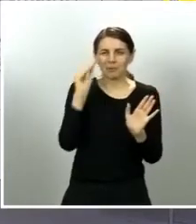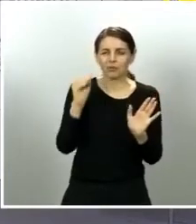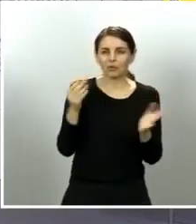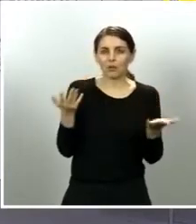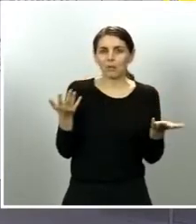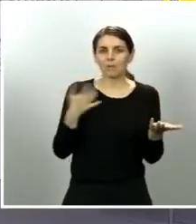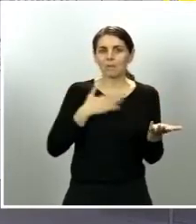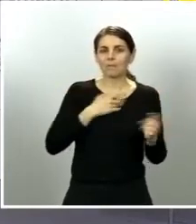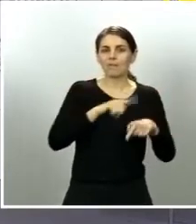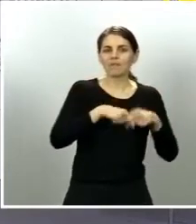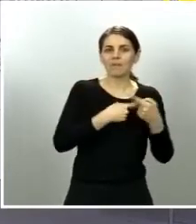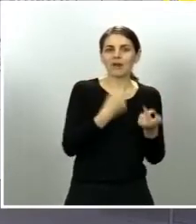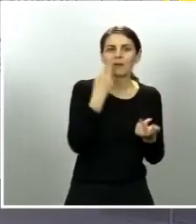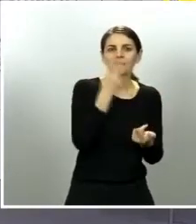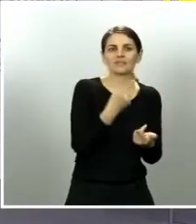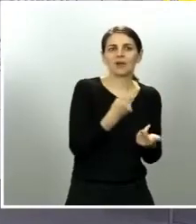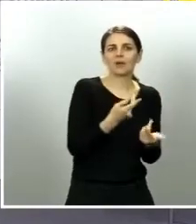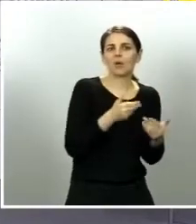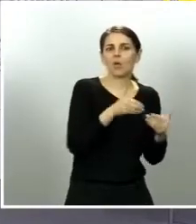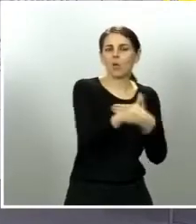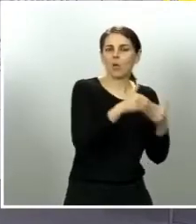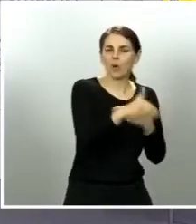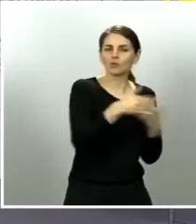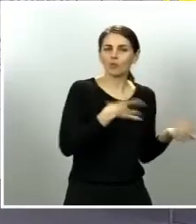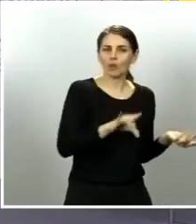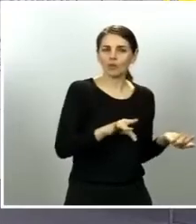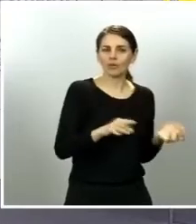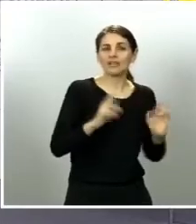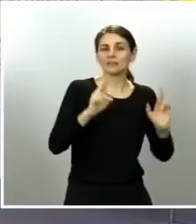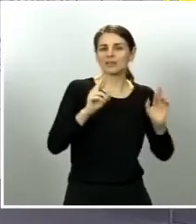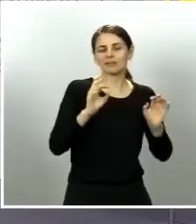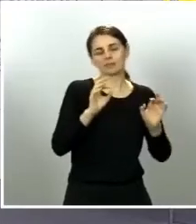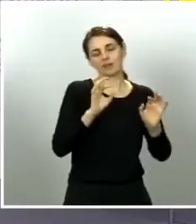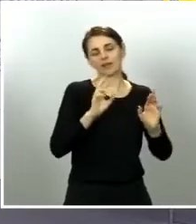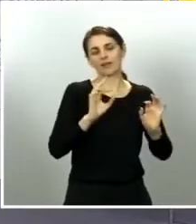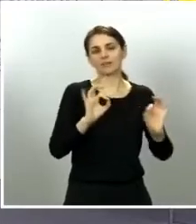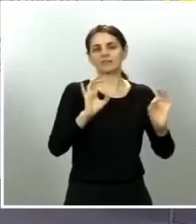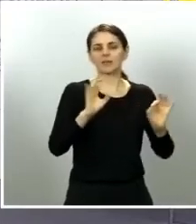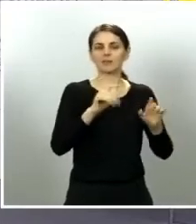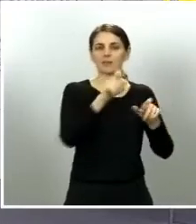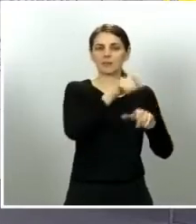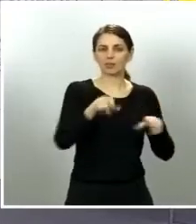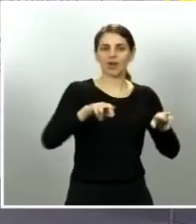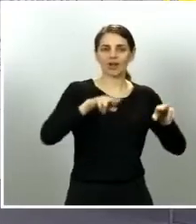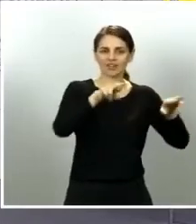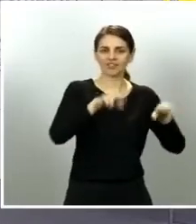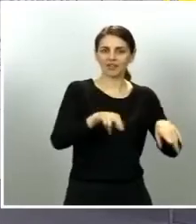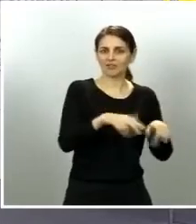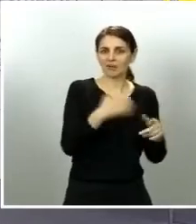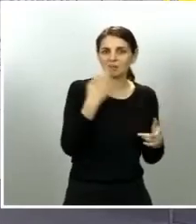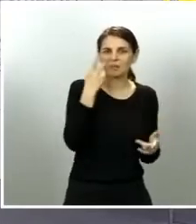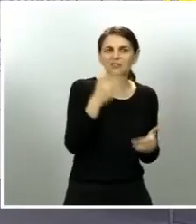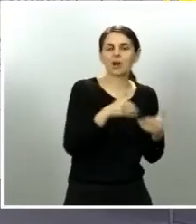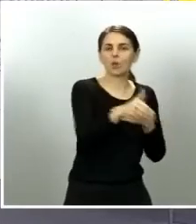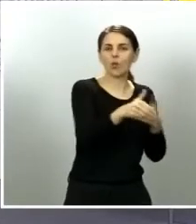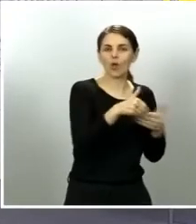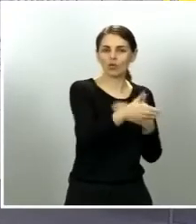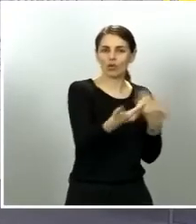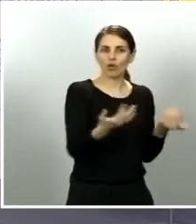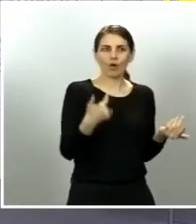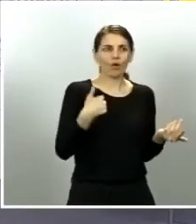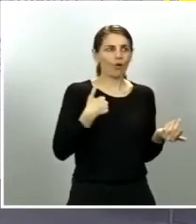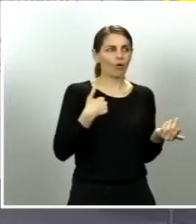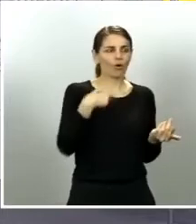a los más mayores que están en residencias o solos en casa incluso llevan mes y medio sin recibir visitas en qué condiciones